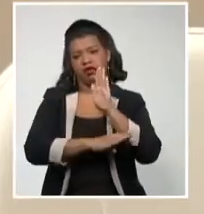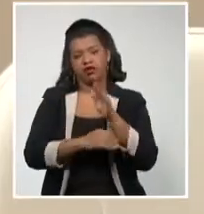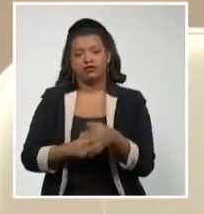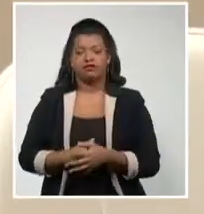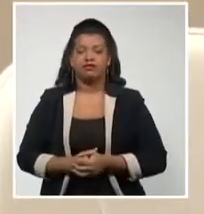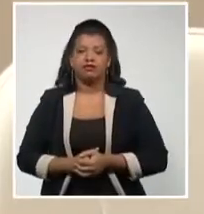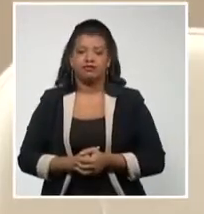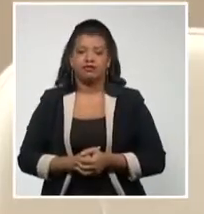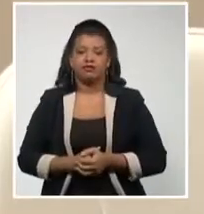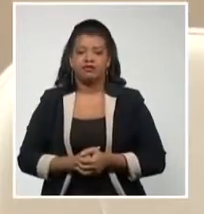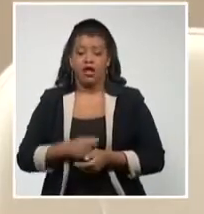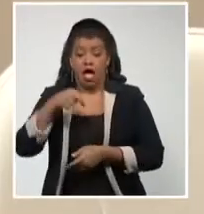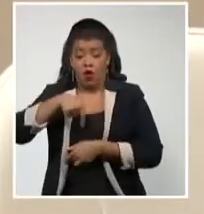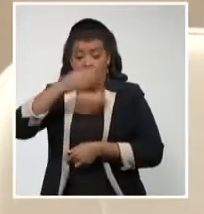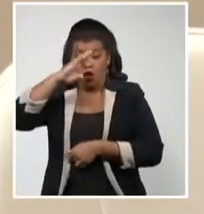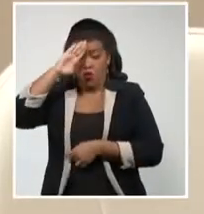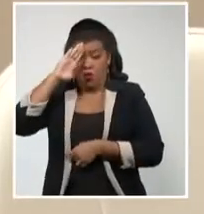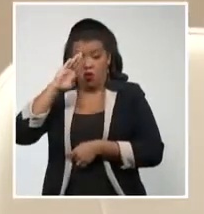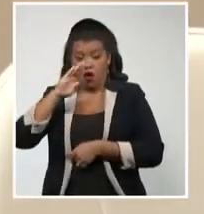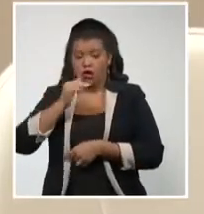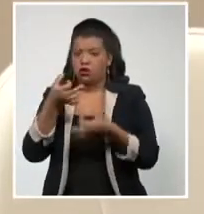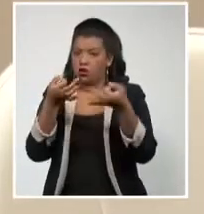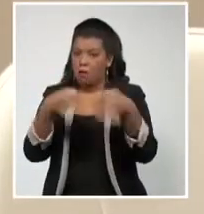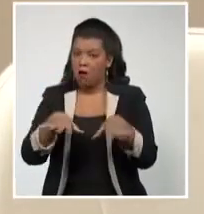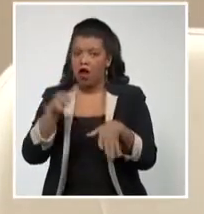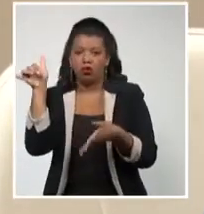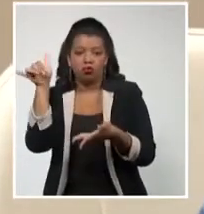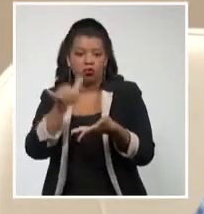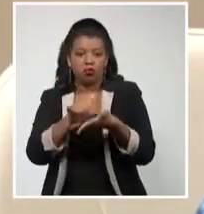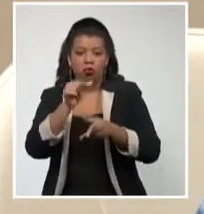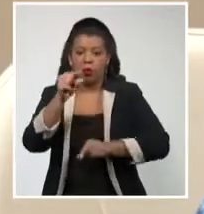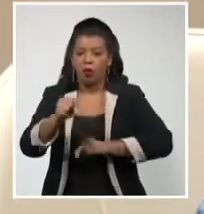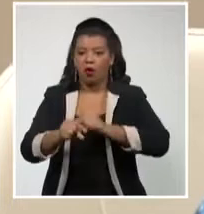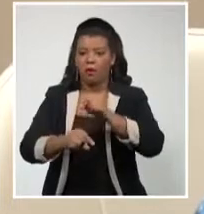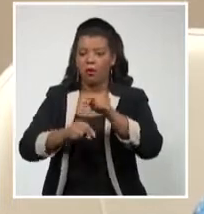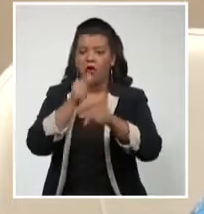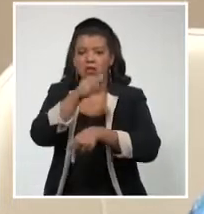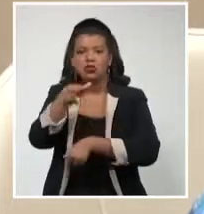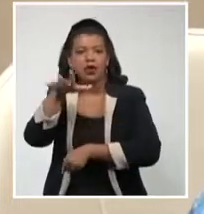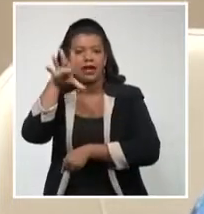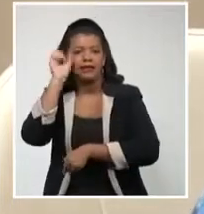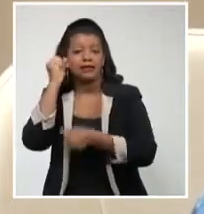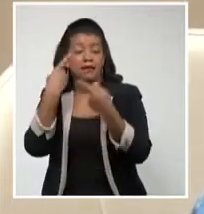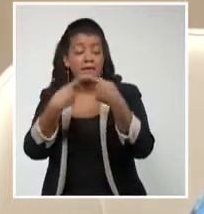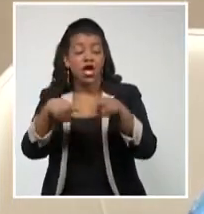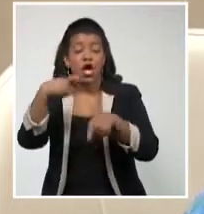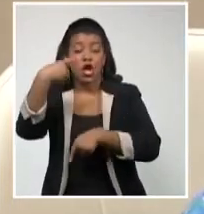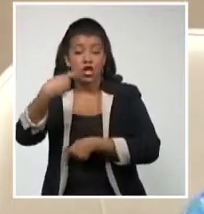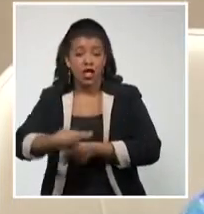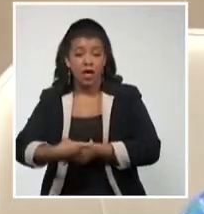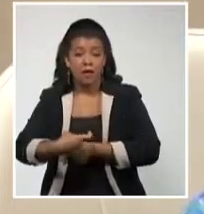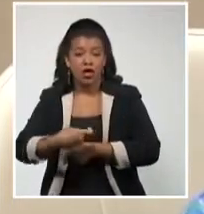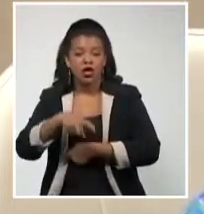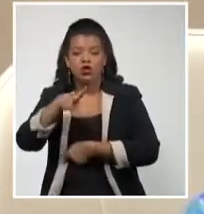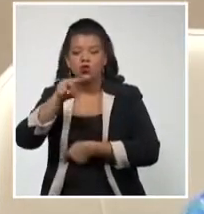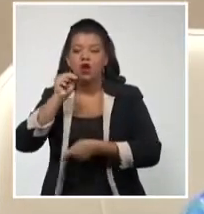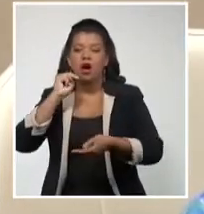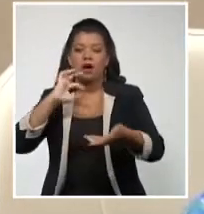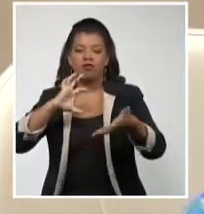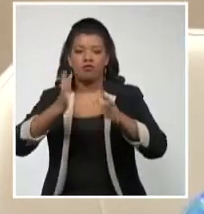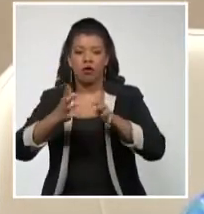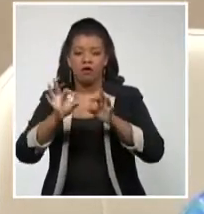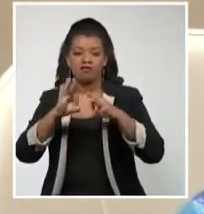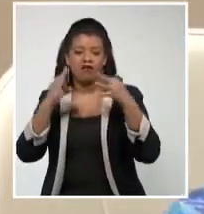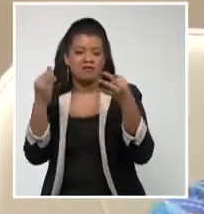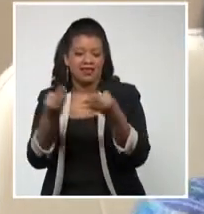una nueva normalidad en el país y muchas personas lo han comprendido, pero también debe haber una nueva normalidad para recibir